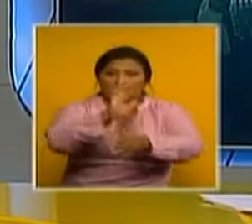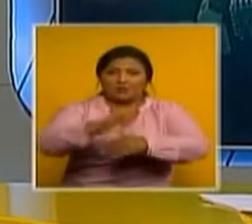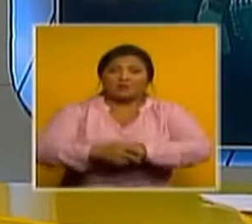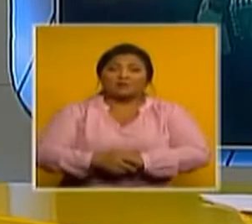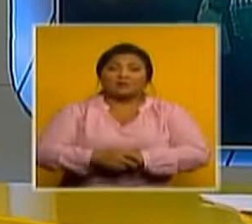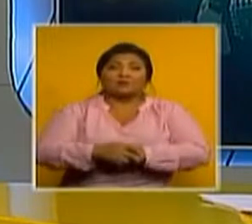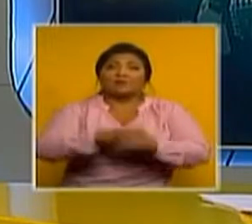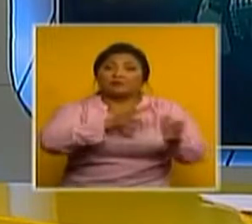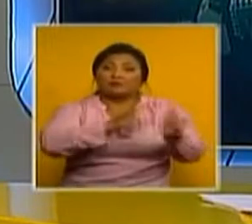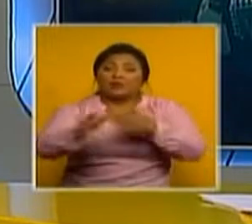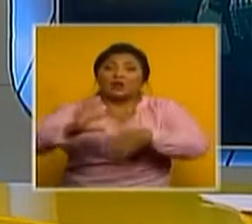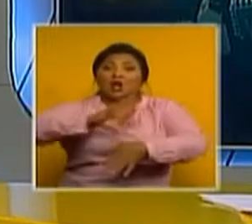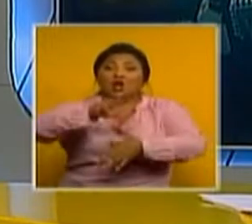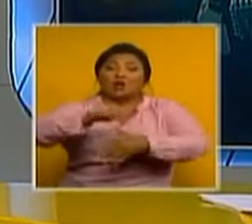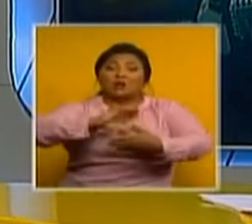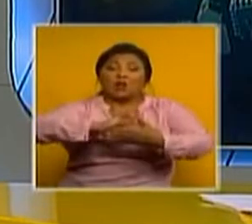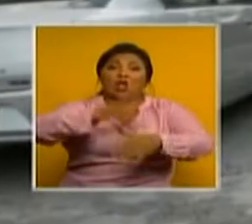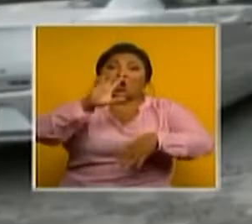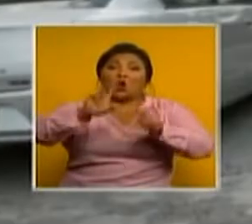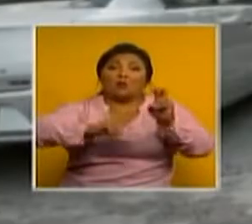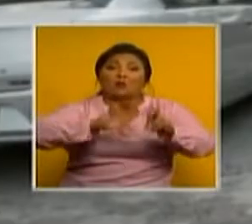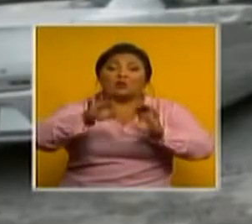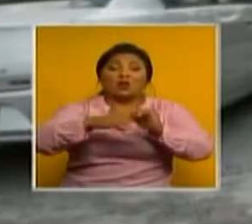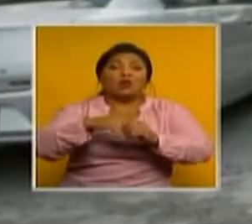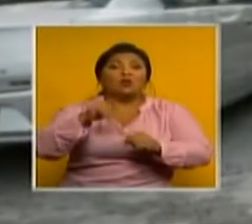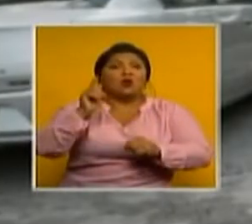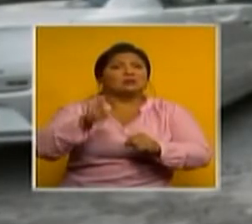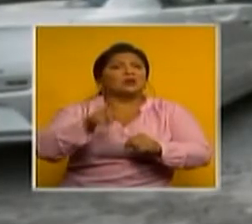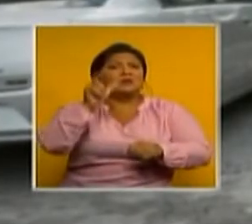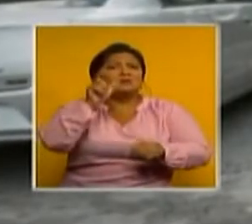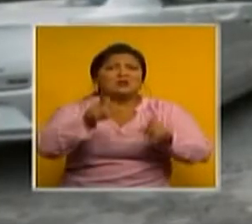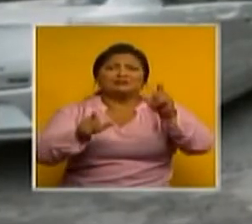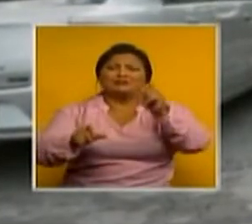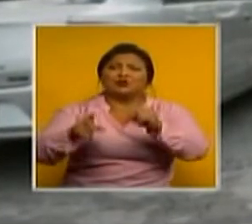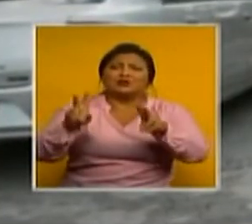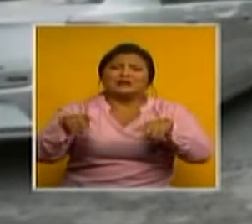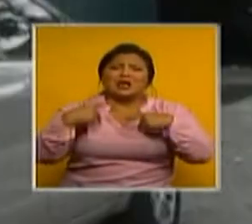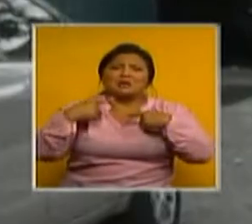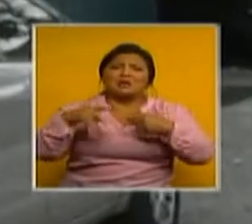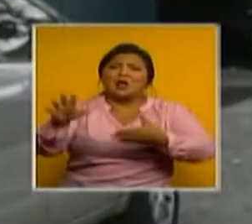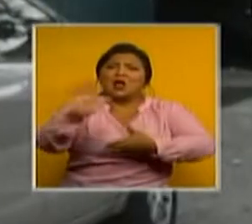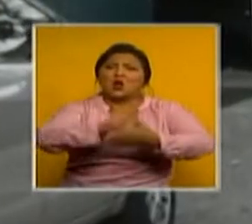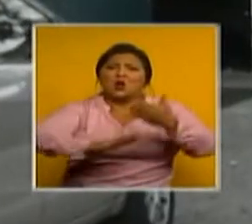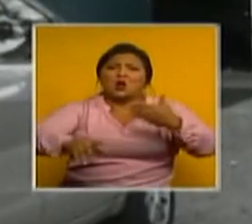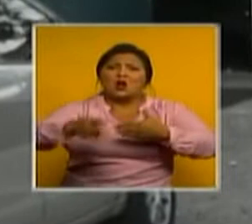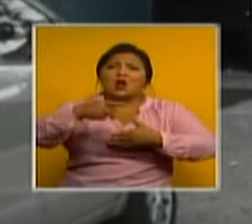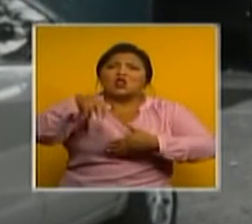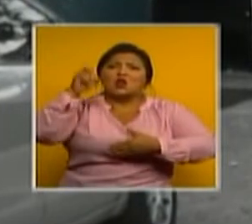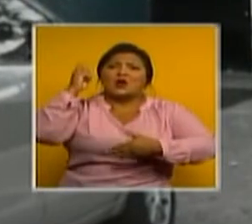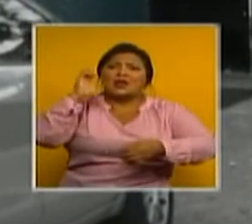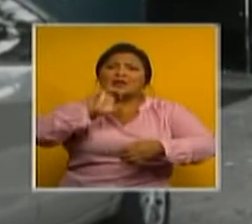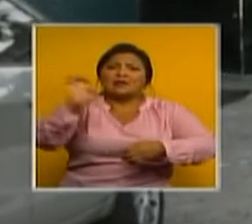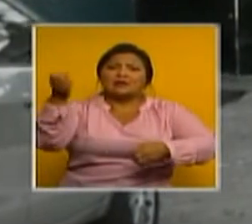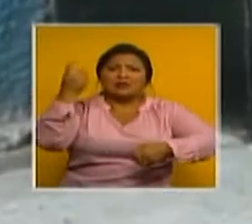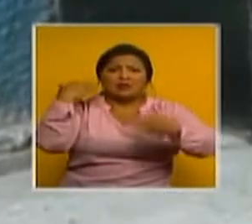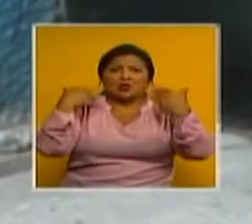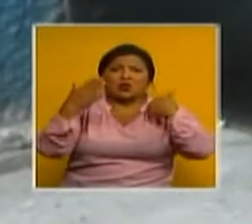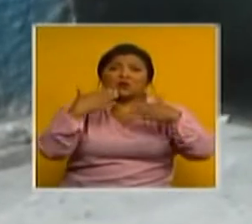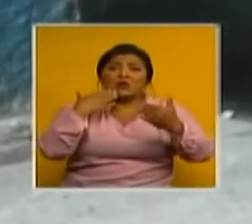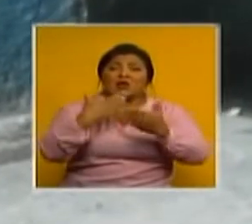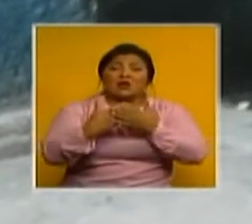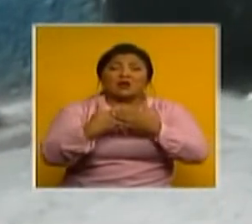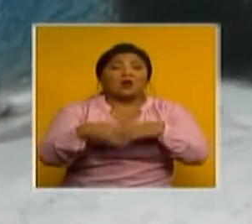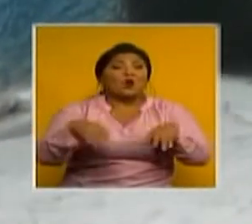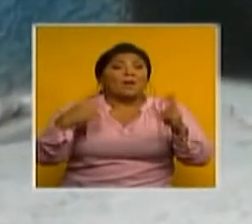El robo de computadoras a una escuela mantiene en alerta a los moradores de la Prosperina en el noreste de Guayaquil la